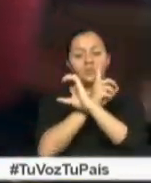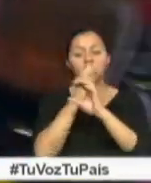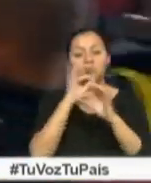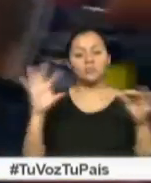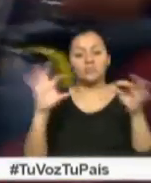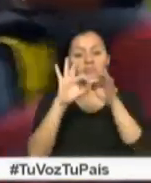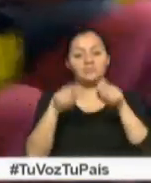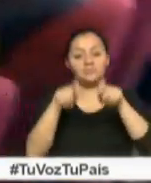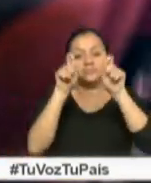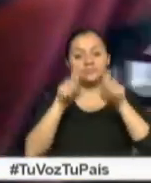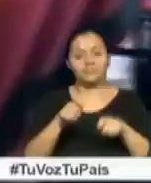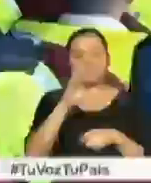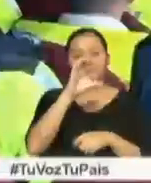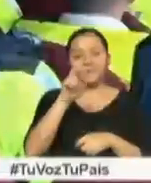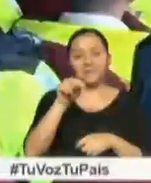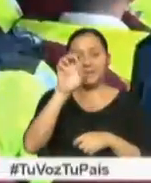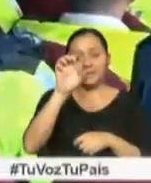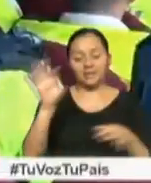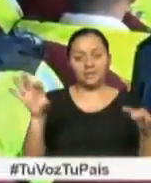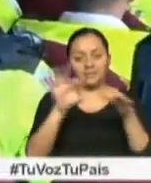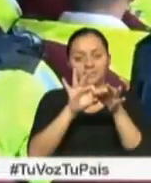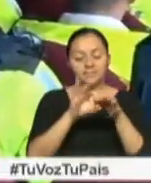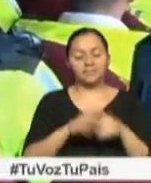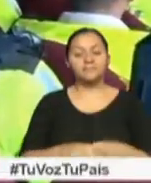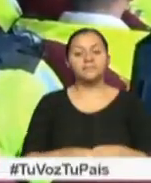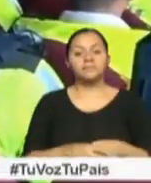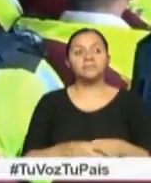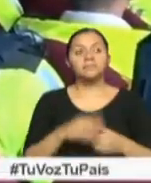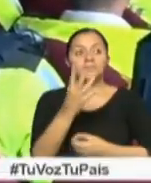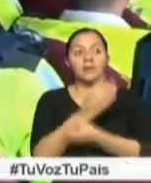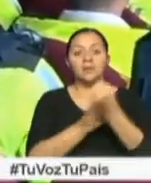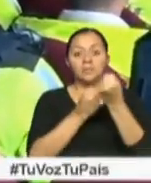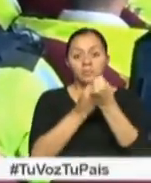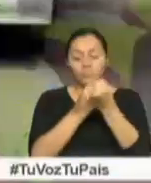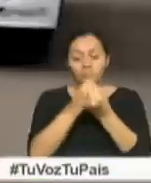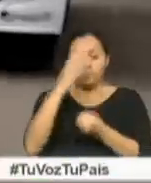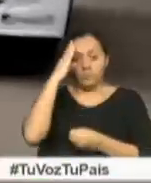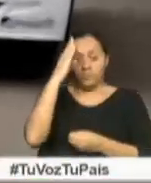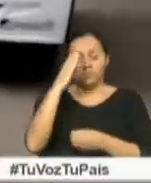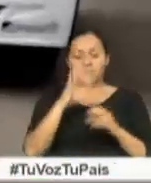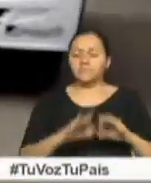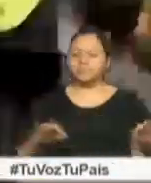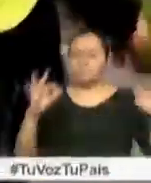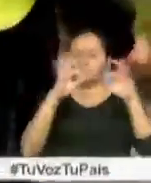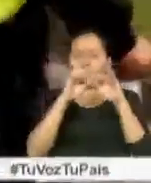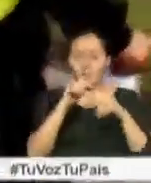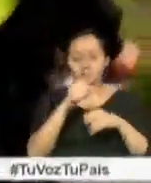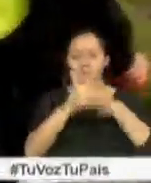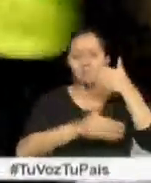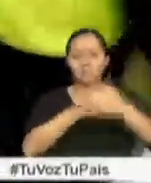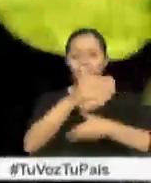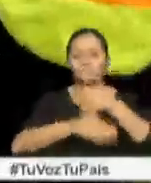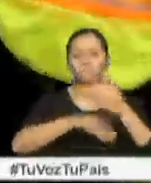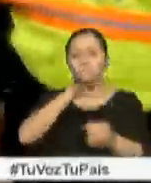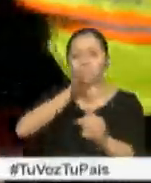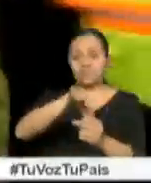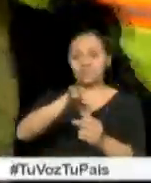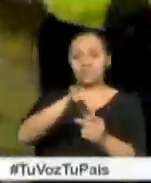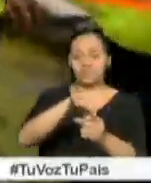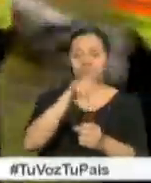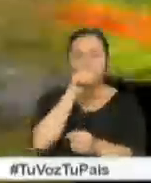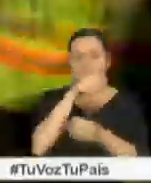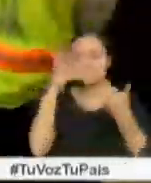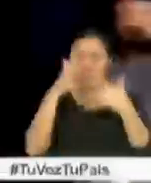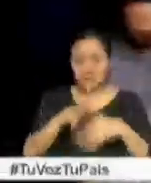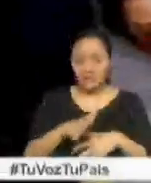convenio con el Consejo Nacional Electoral CNE. El apoyo de la Policía Nacional es clave durante los próximos comicios ya que